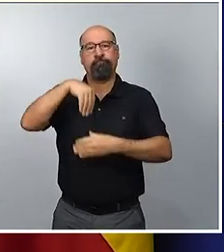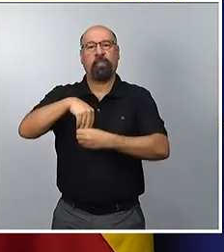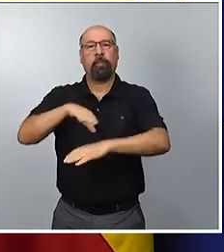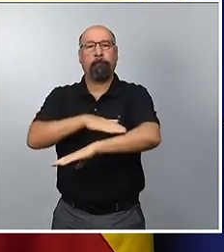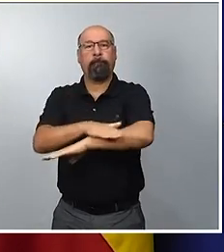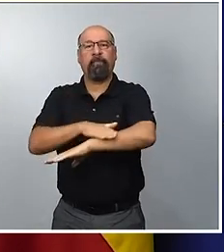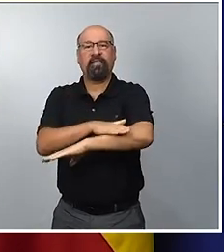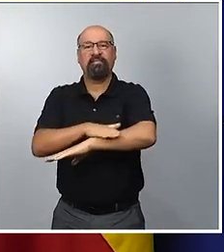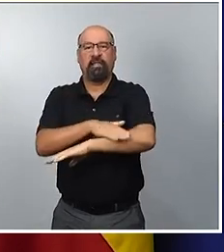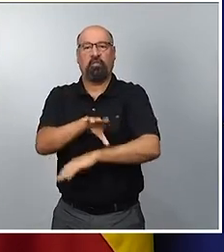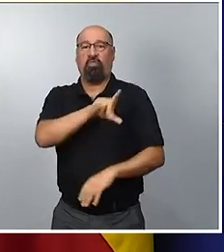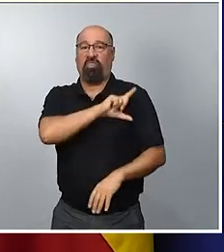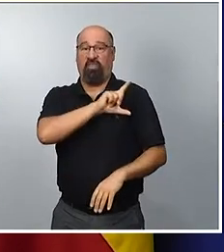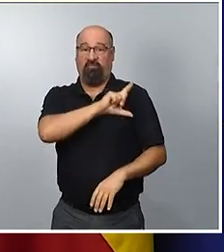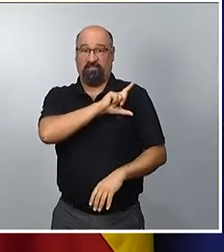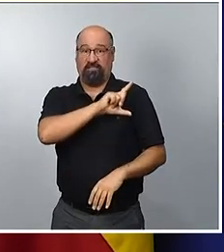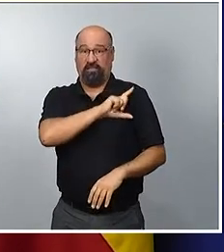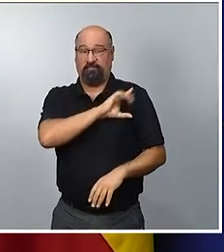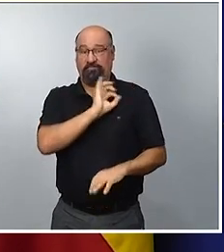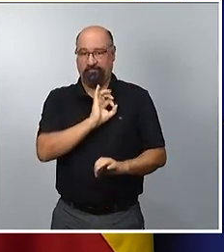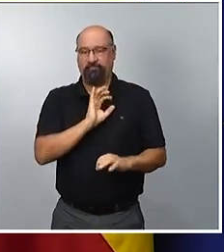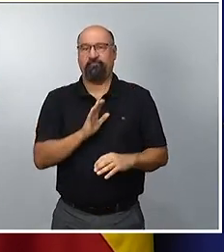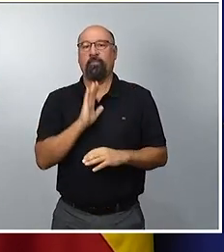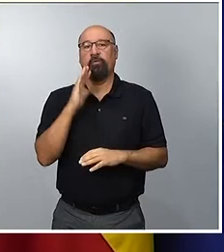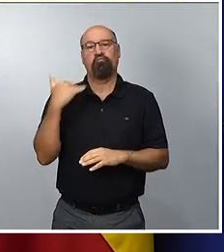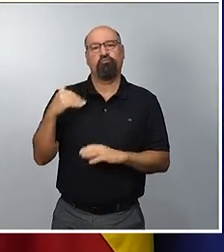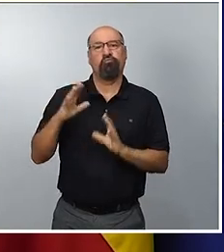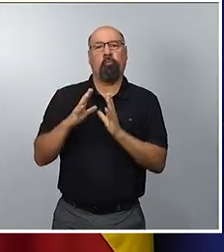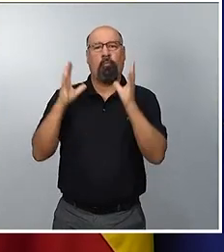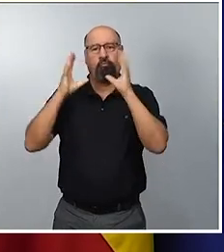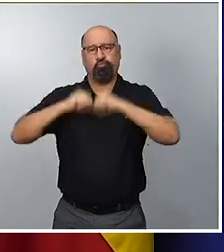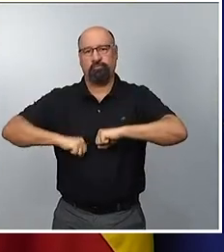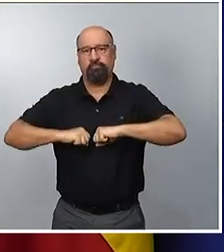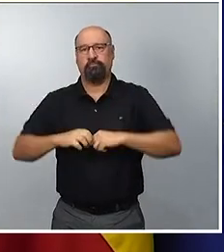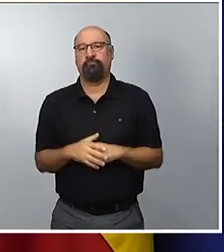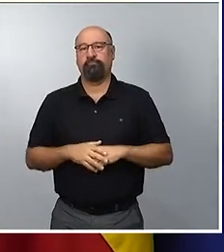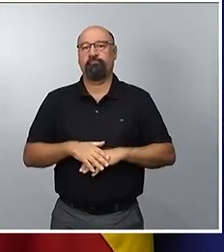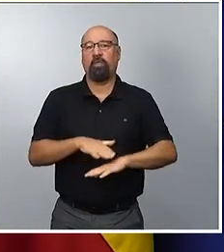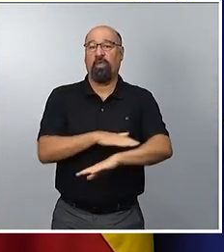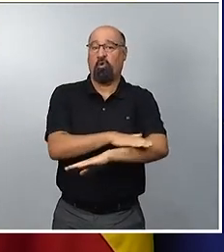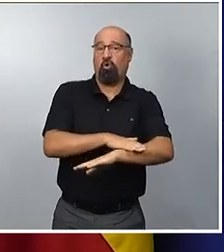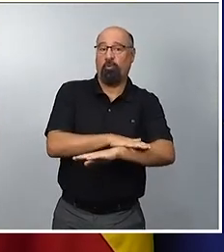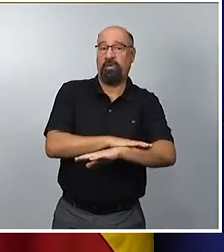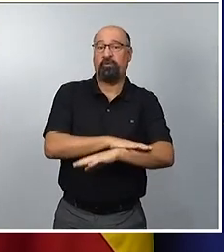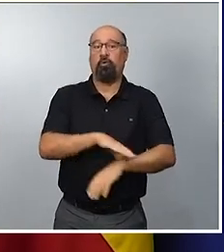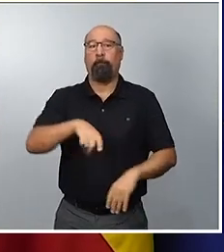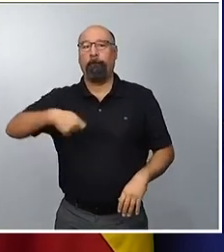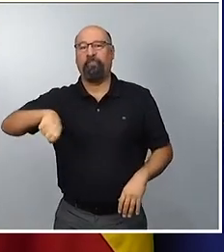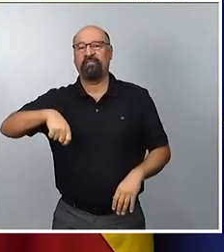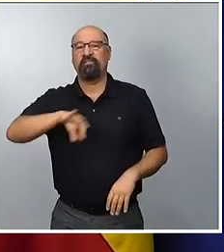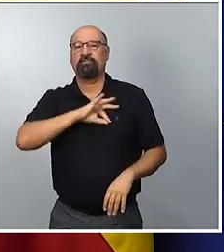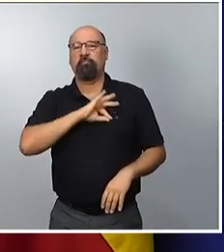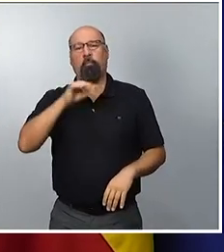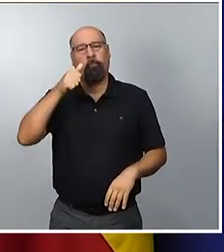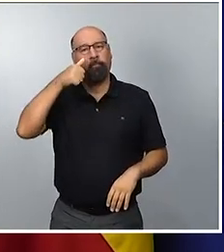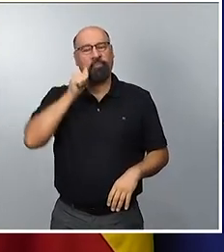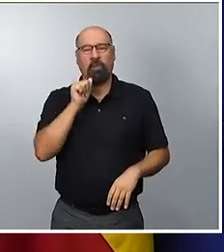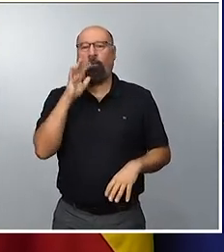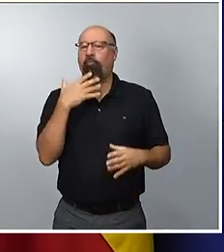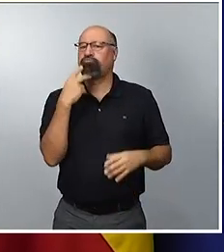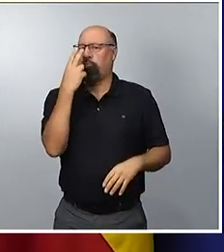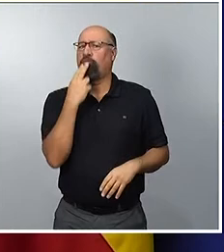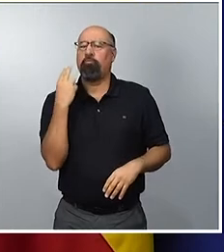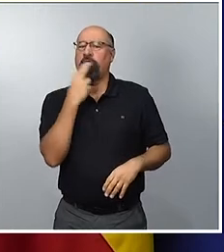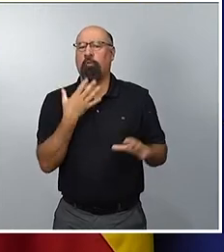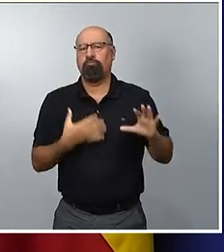Defensa. Como saben ustedes, el Gobierno del presidente Pedro Sánchez está comprometido con el apoyo a la